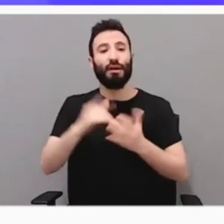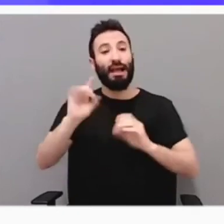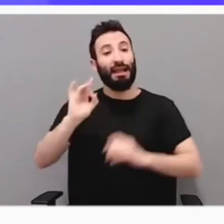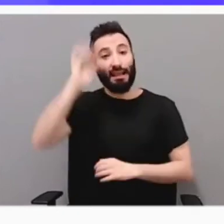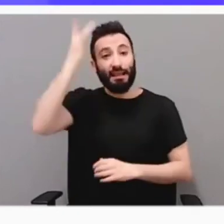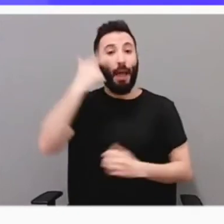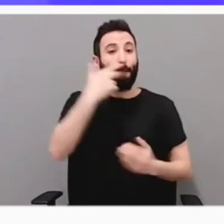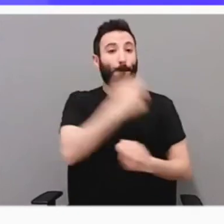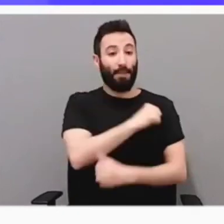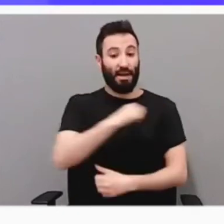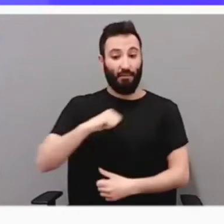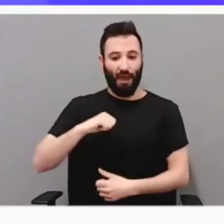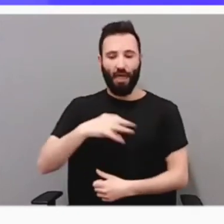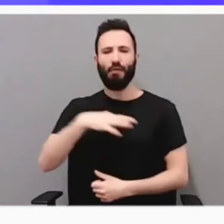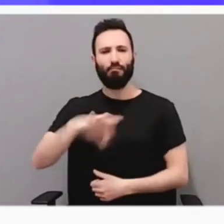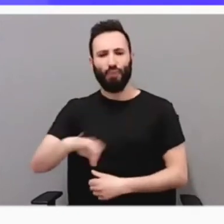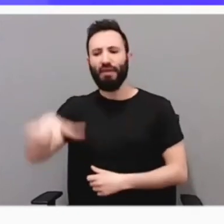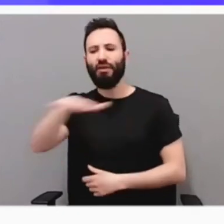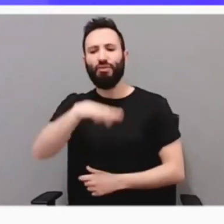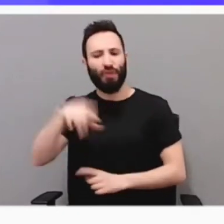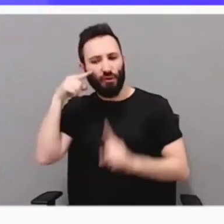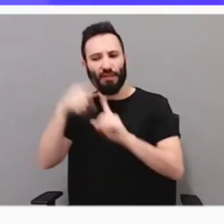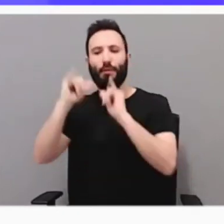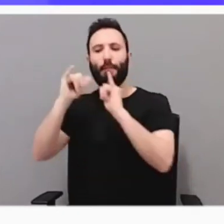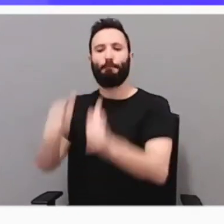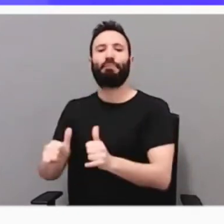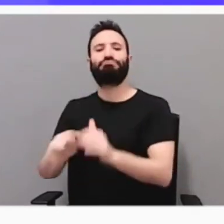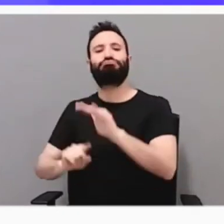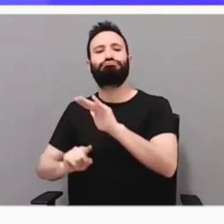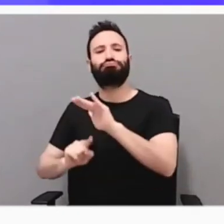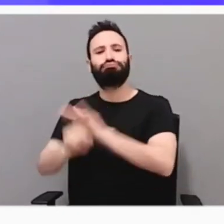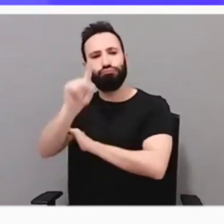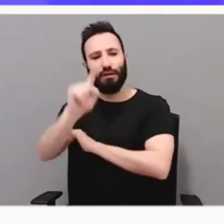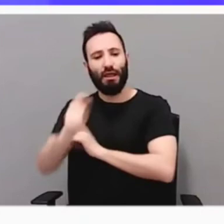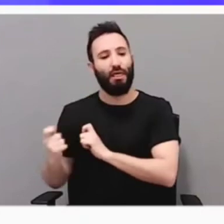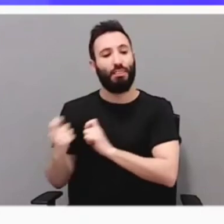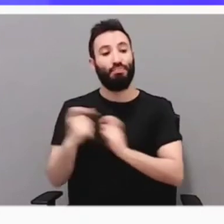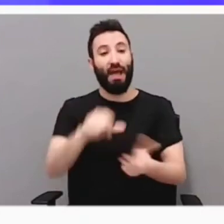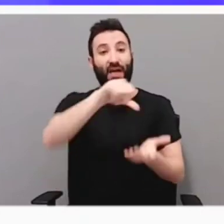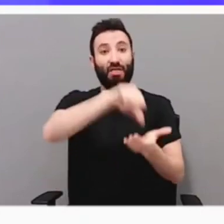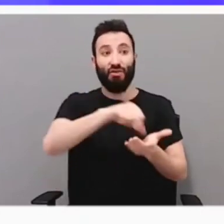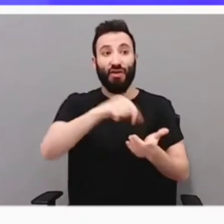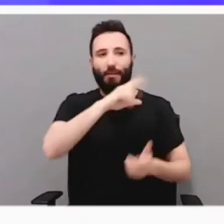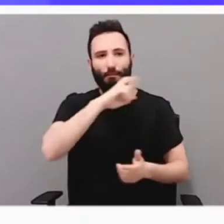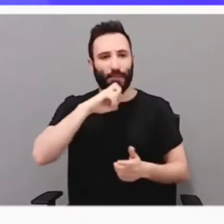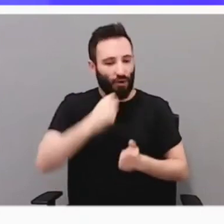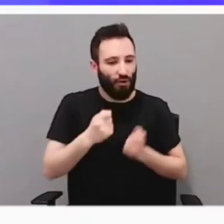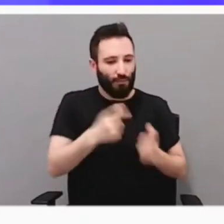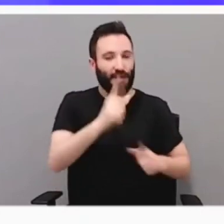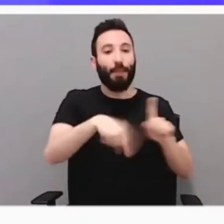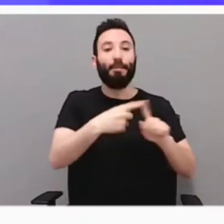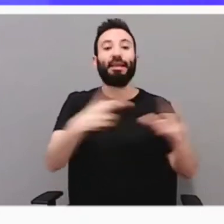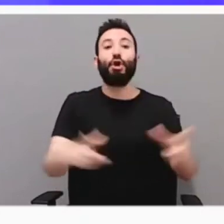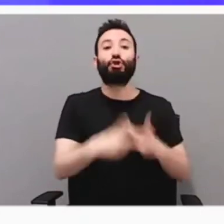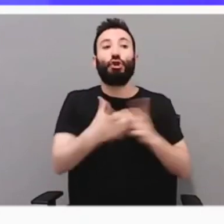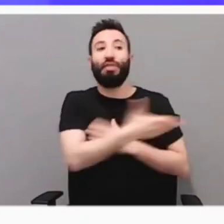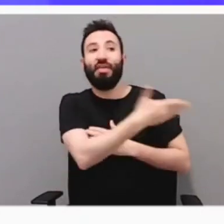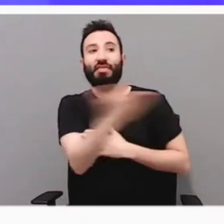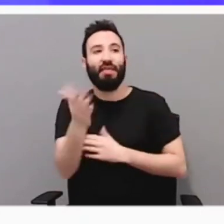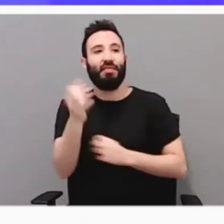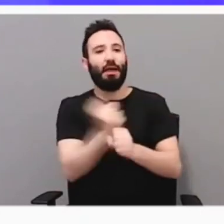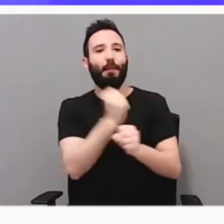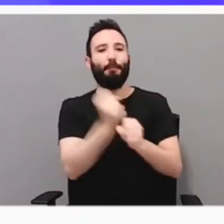un lugar donde crecer, aportar riqueza al destino y aportar riqueza al conjunto de la sociedad alcalina a través de la creación de empleo.